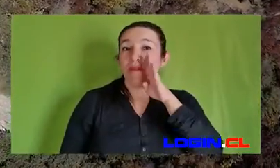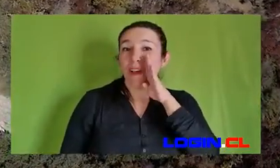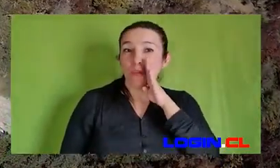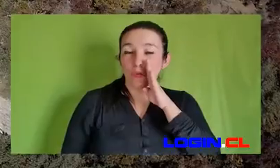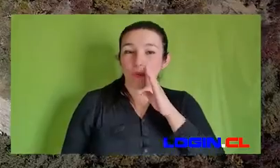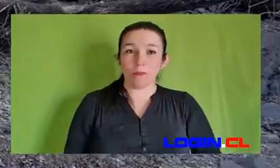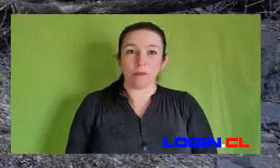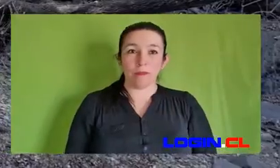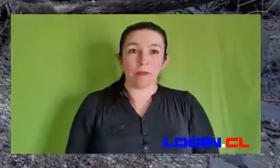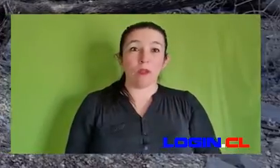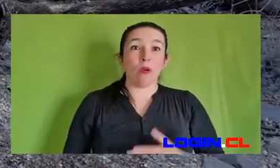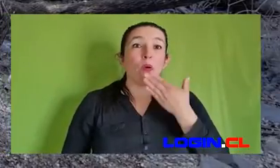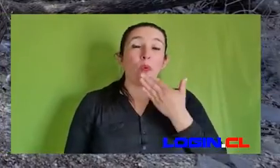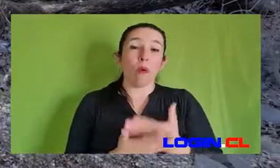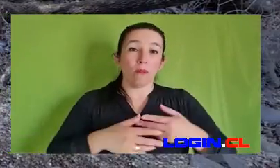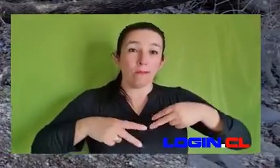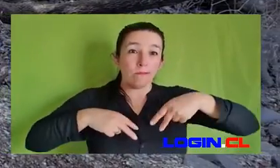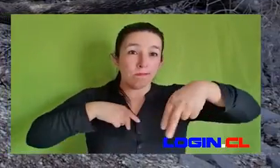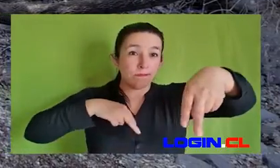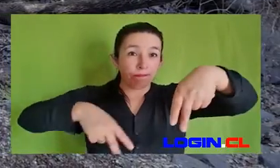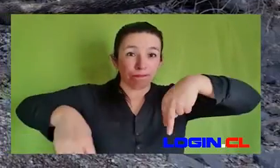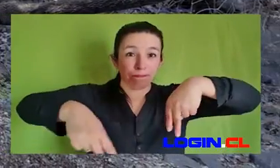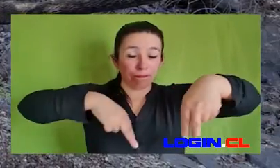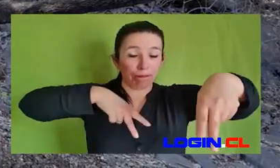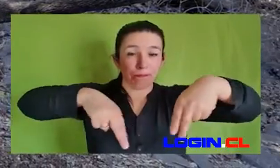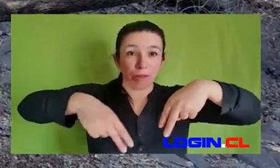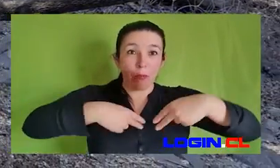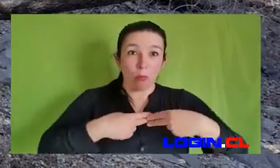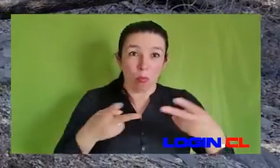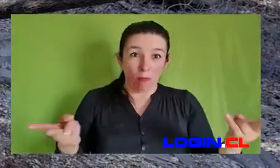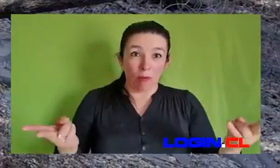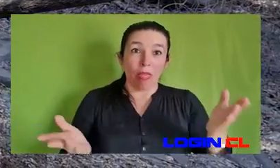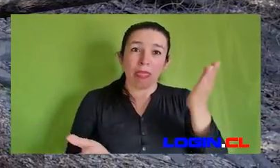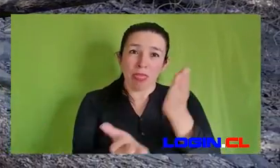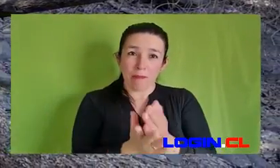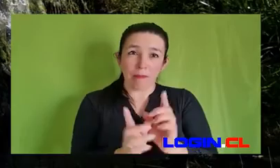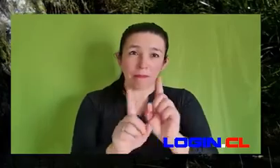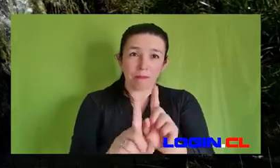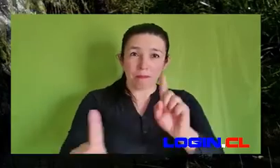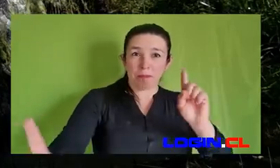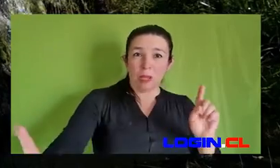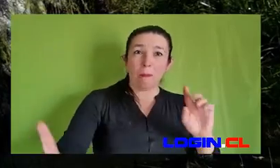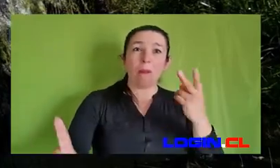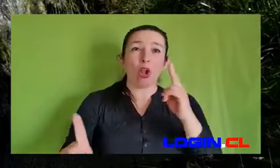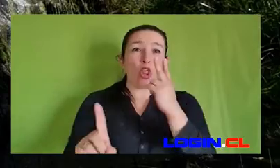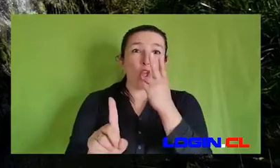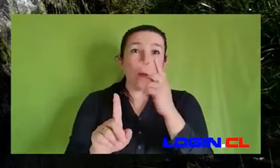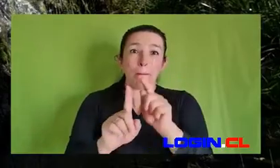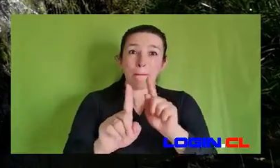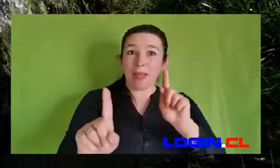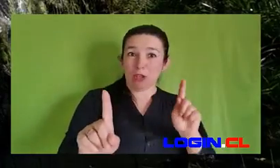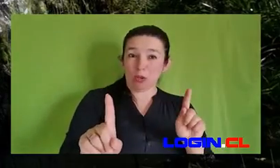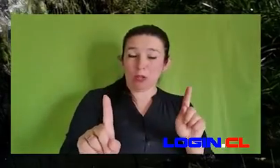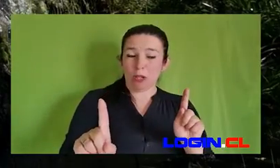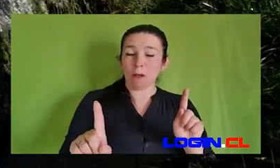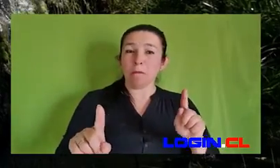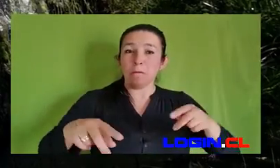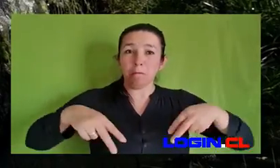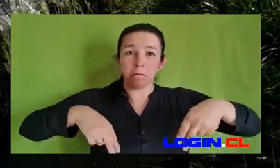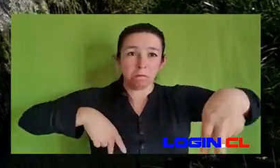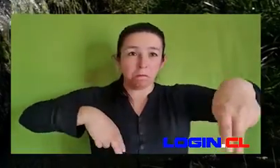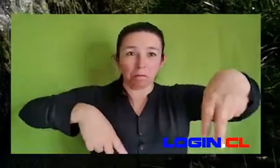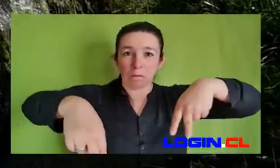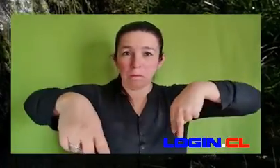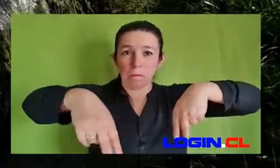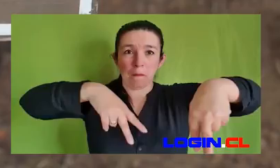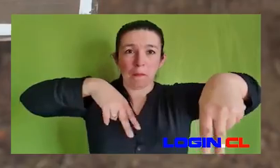higiénicos. Al circular por las diferentes áreas de uso público debe mantener una distancia social de a lo menos 2 metros, con las personas